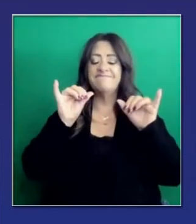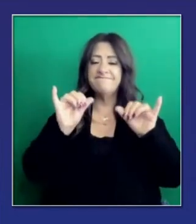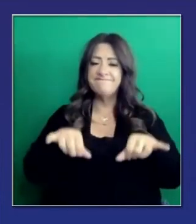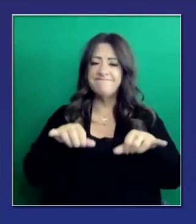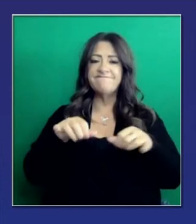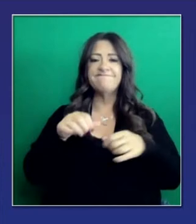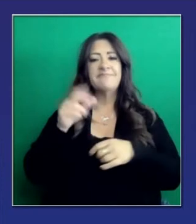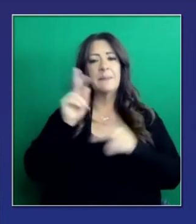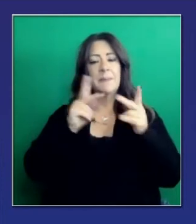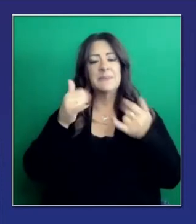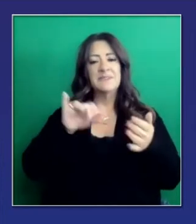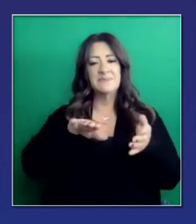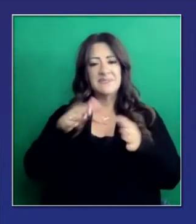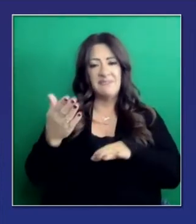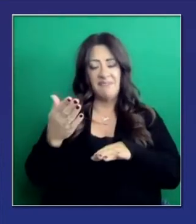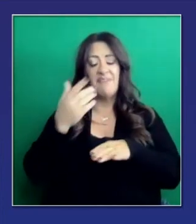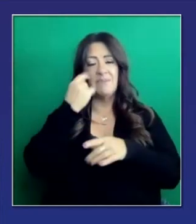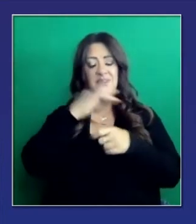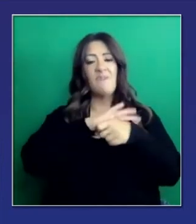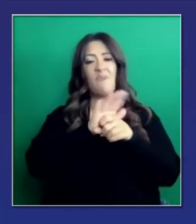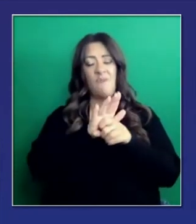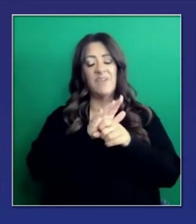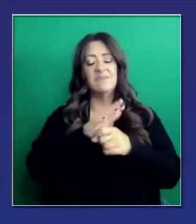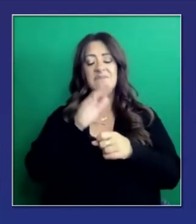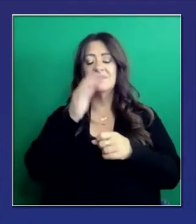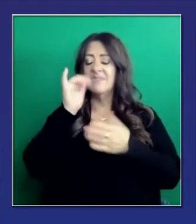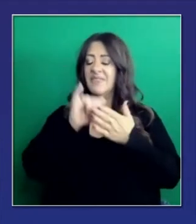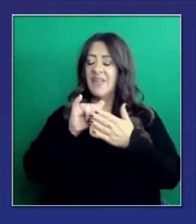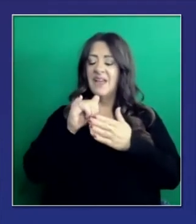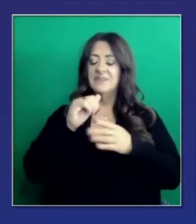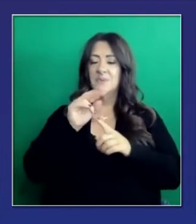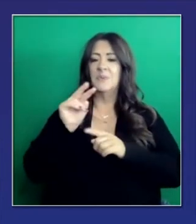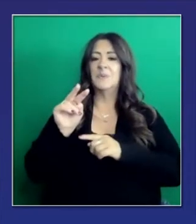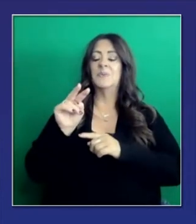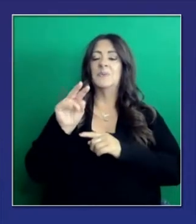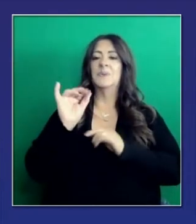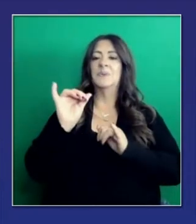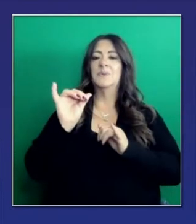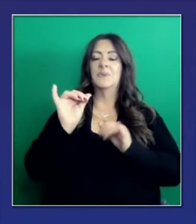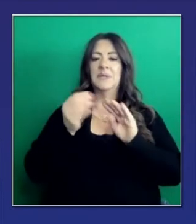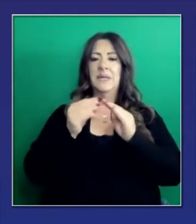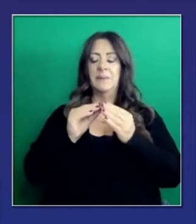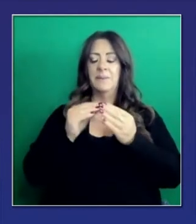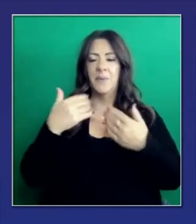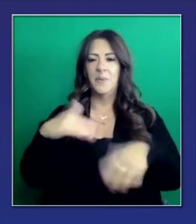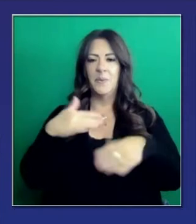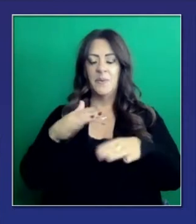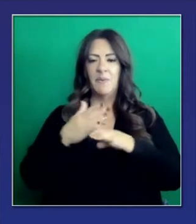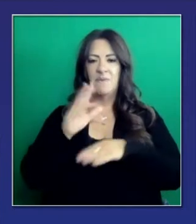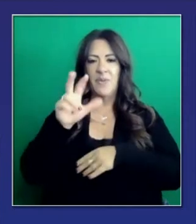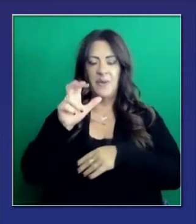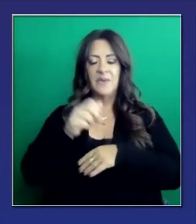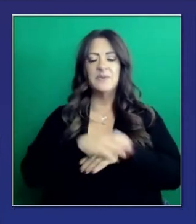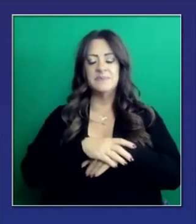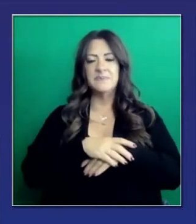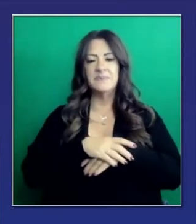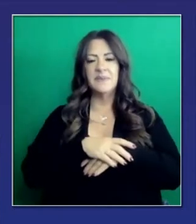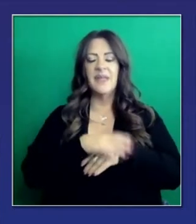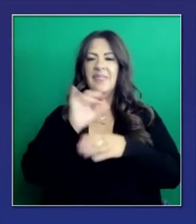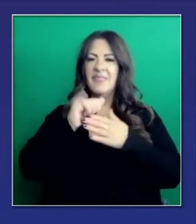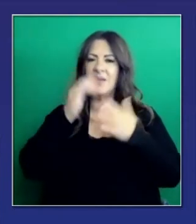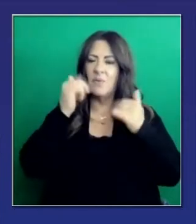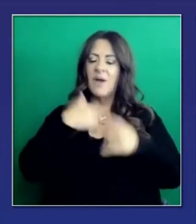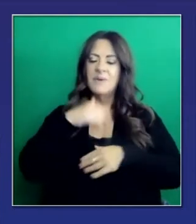días 504. Es un recordatorio de lo importante que es, hasta que no tengamos vacunas, que